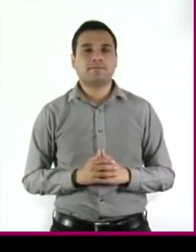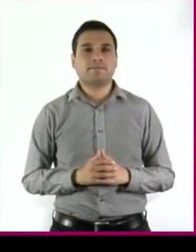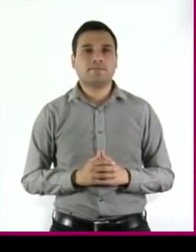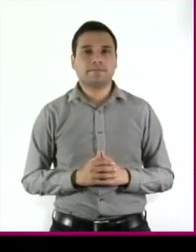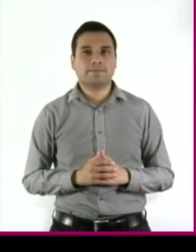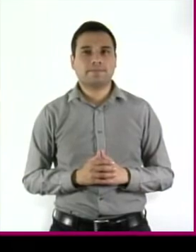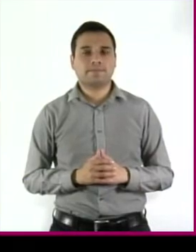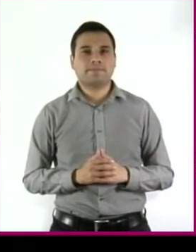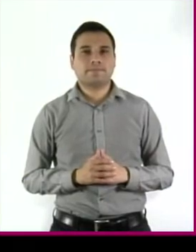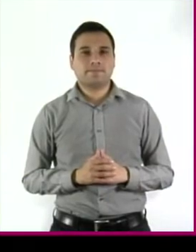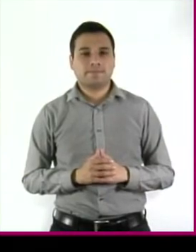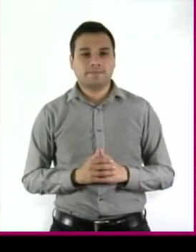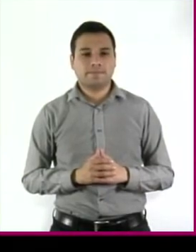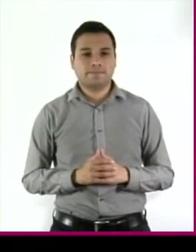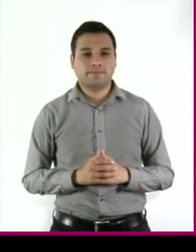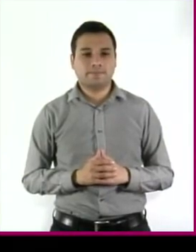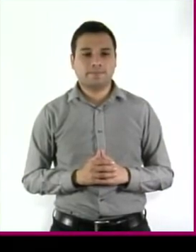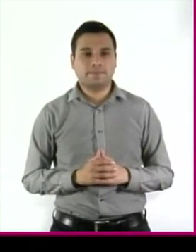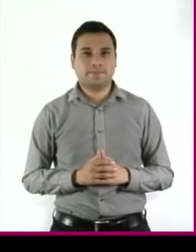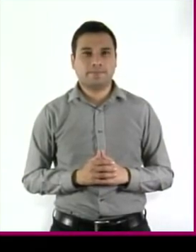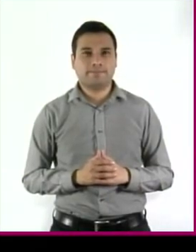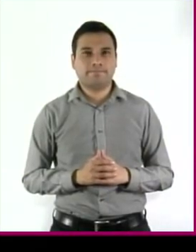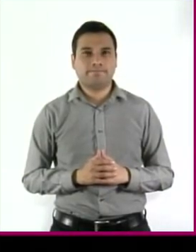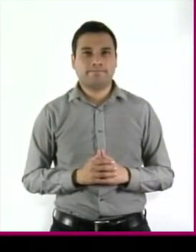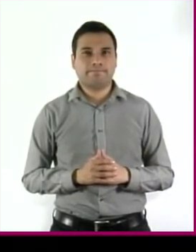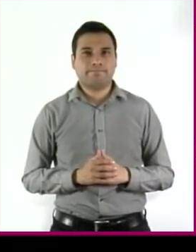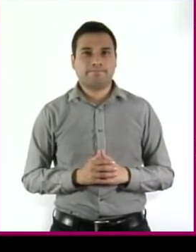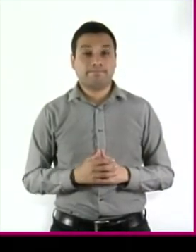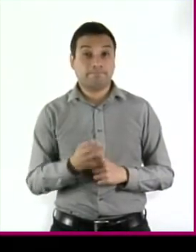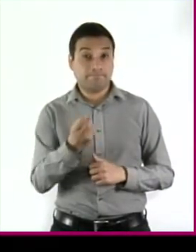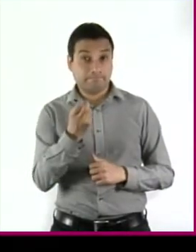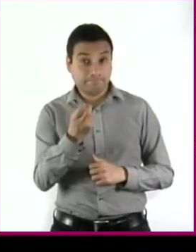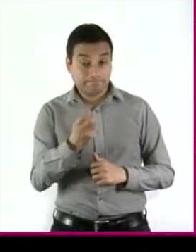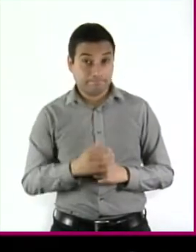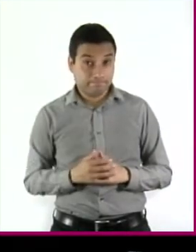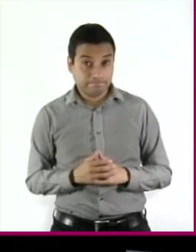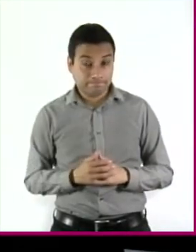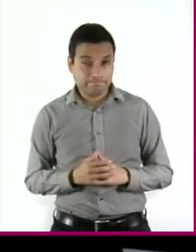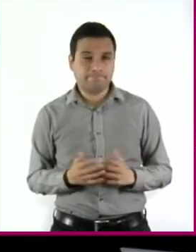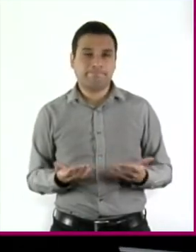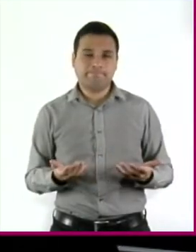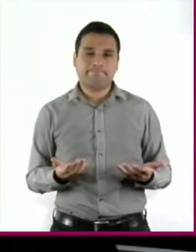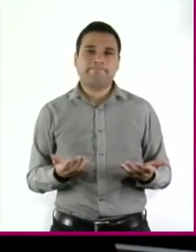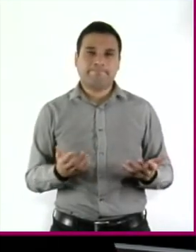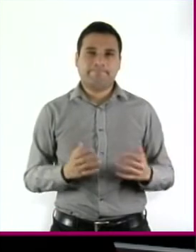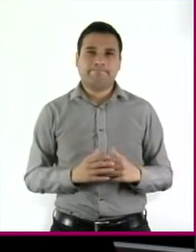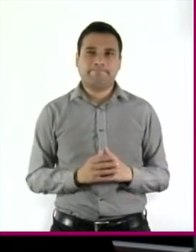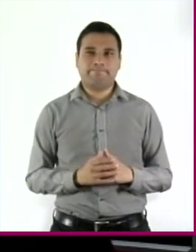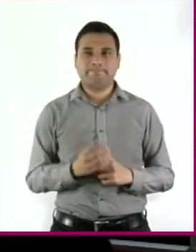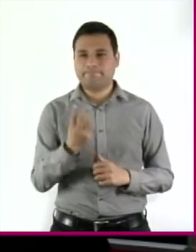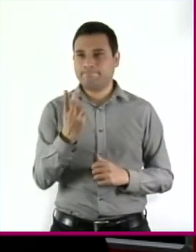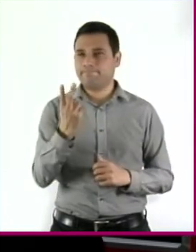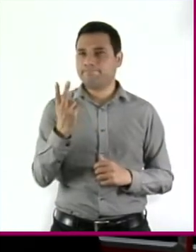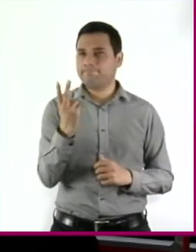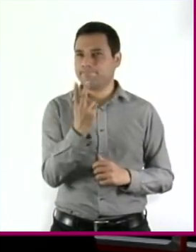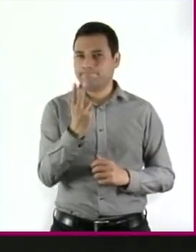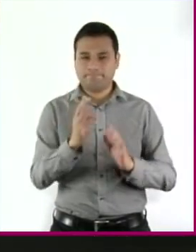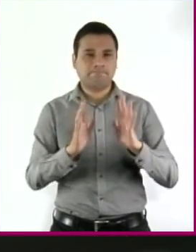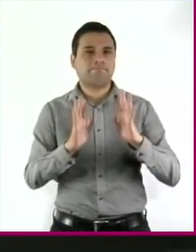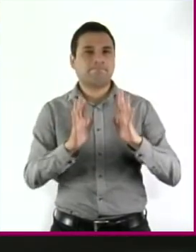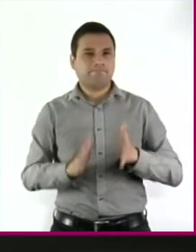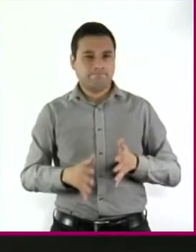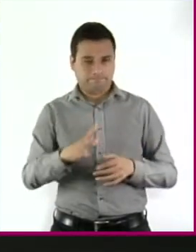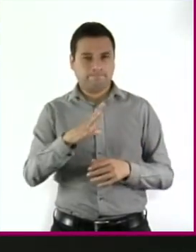Que va contra su inclinación inicial, lo cual refleja que tiene un juicio que valora esta resolución.